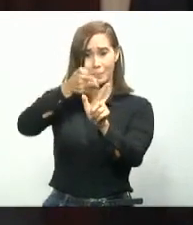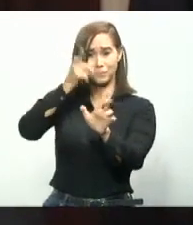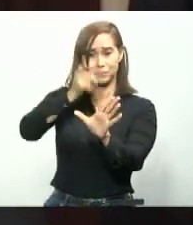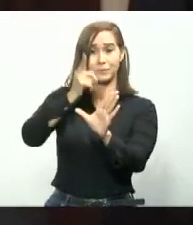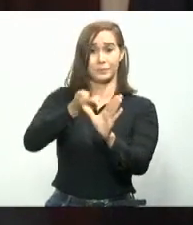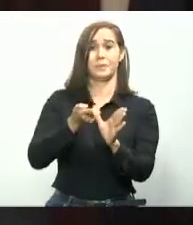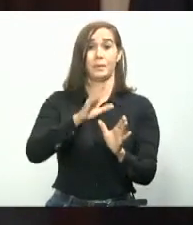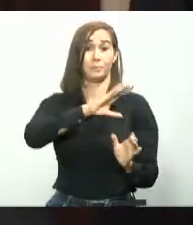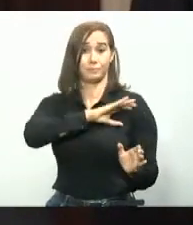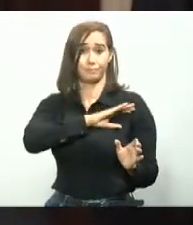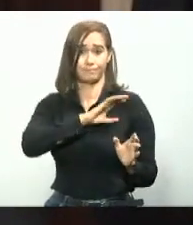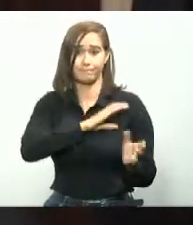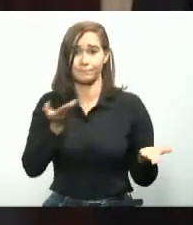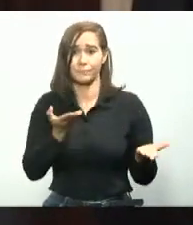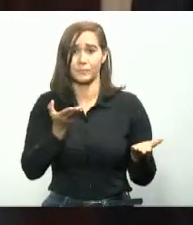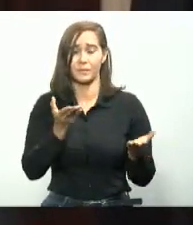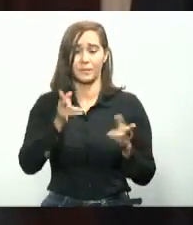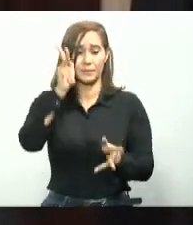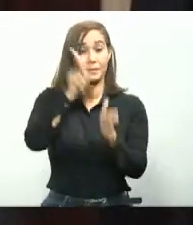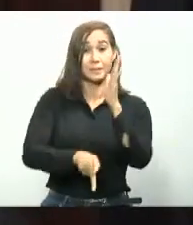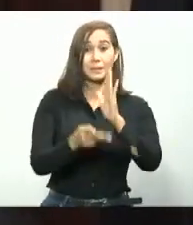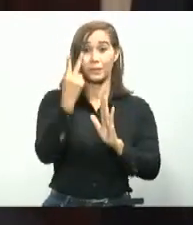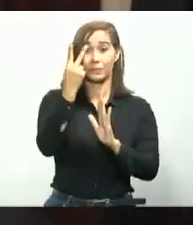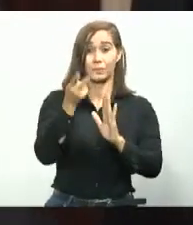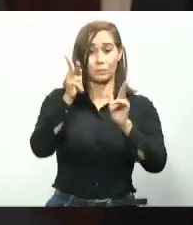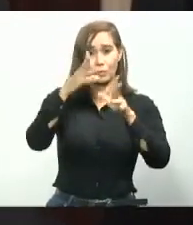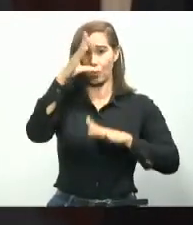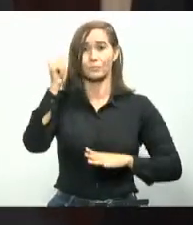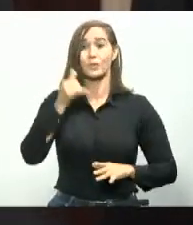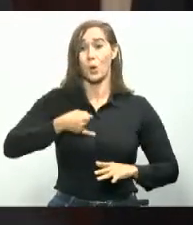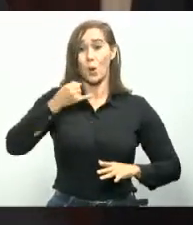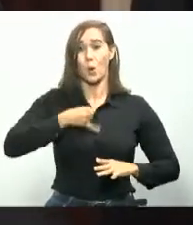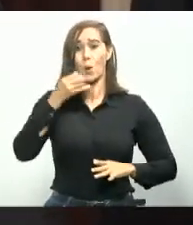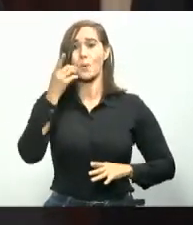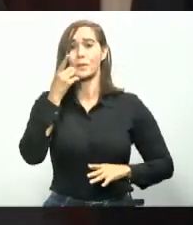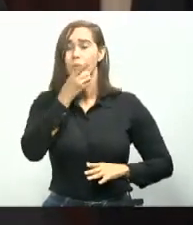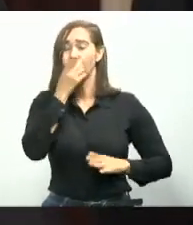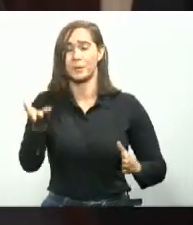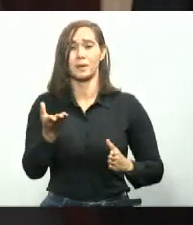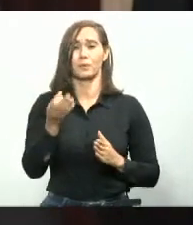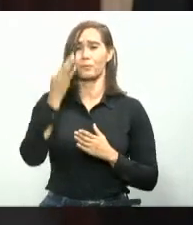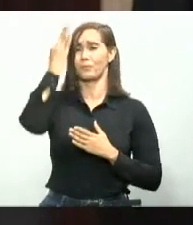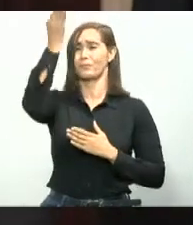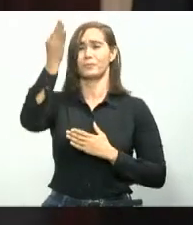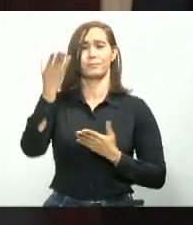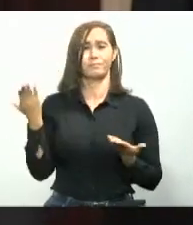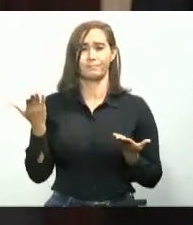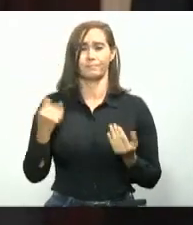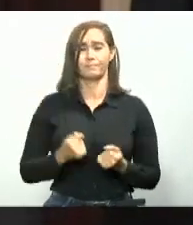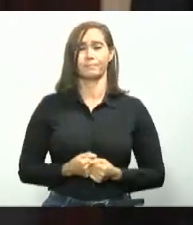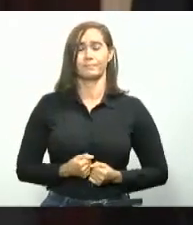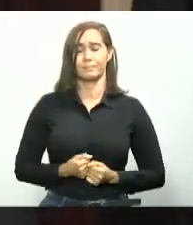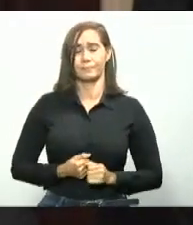a cargo de policías que han arrebatado la vida a dos jóvenes dominicanos que tenían un gran futuro por delante.